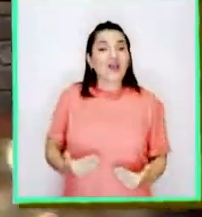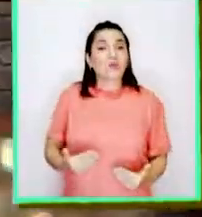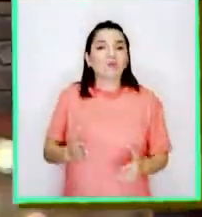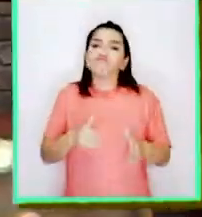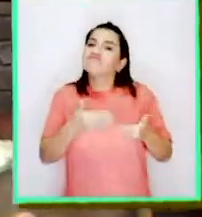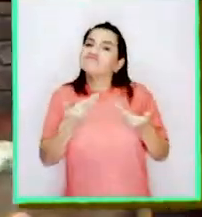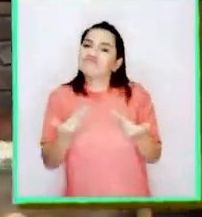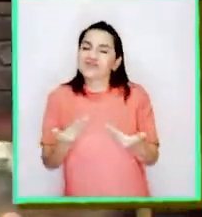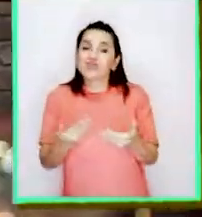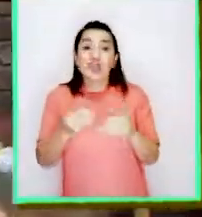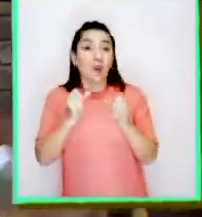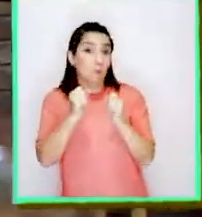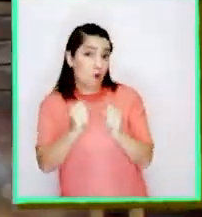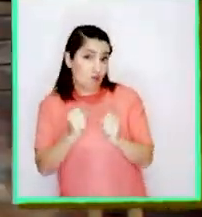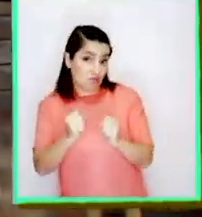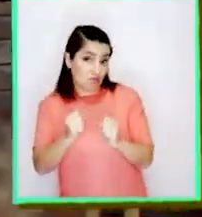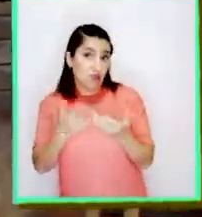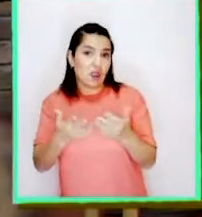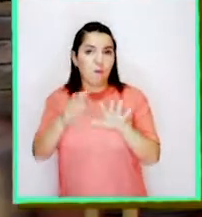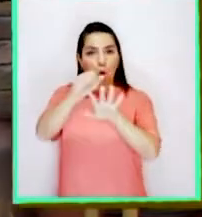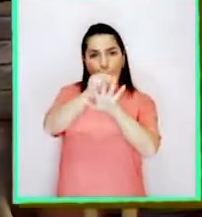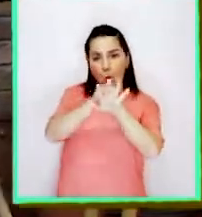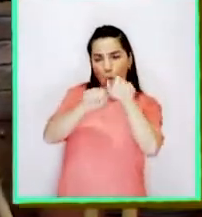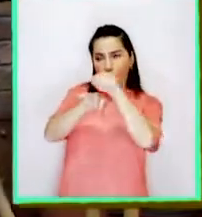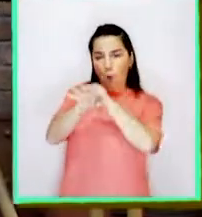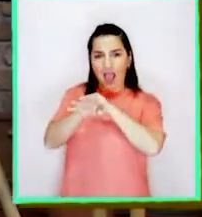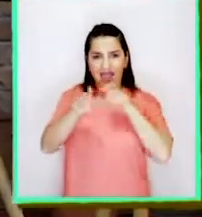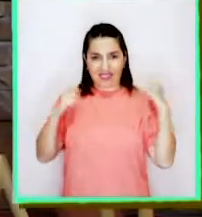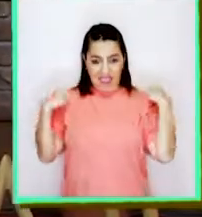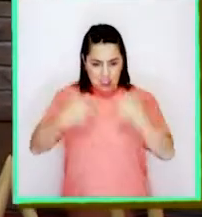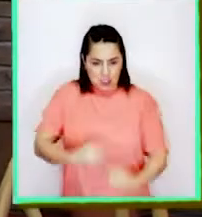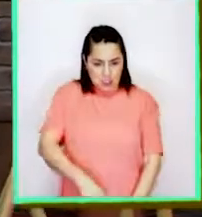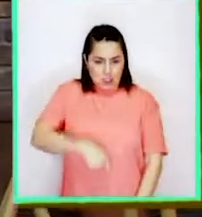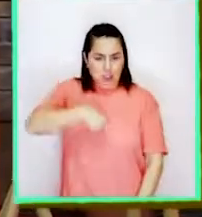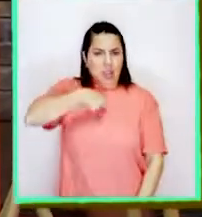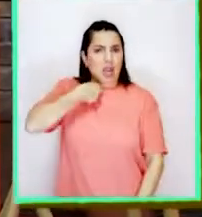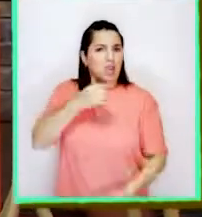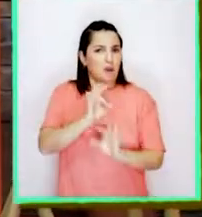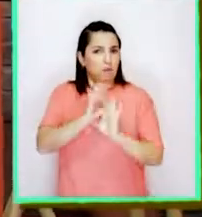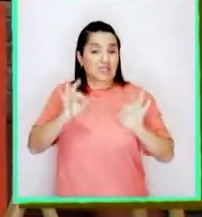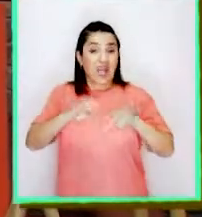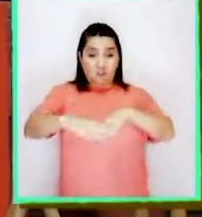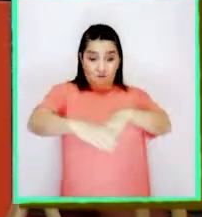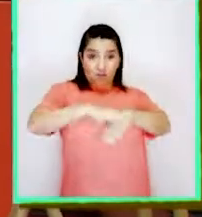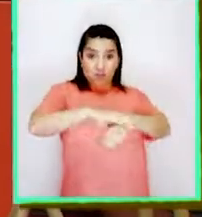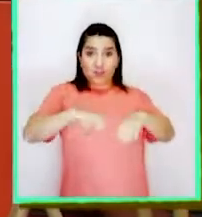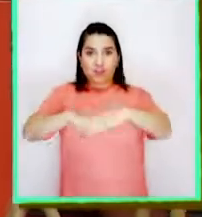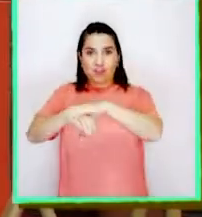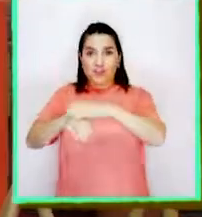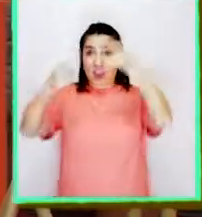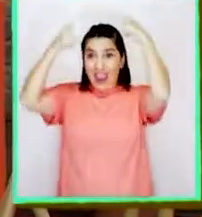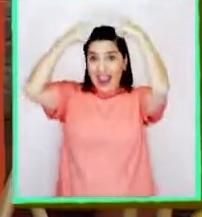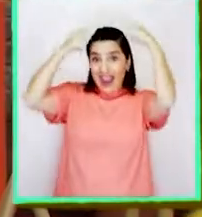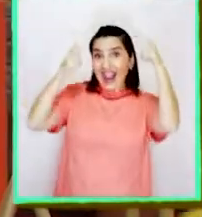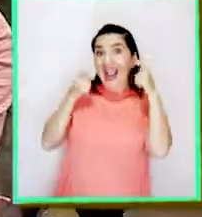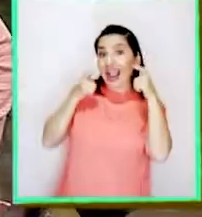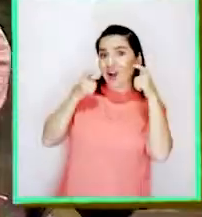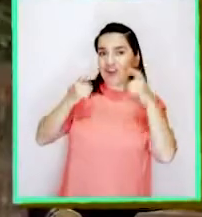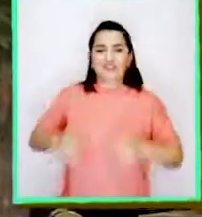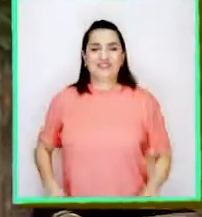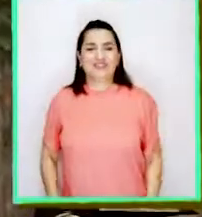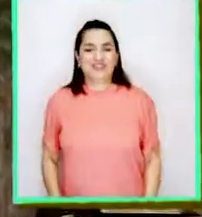Entonces podríamos usar unos guantes, un traje especial, bototos o un casco.